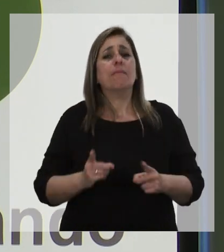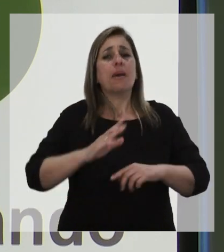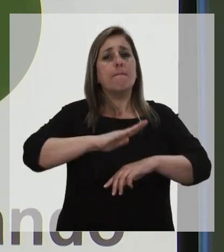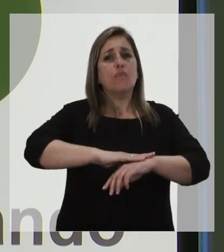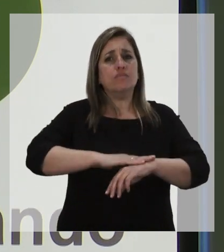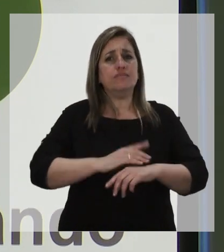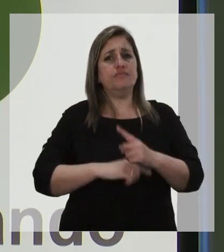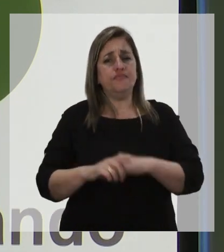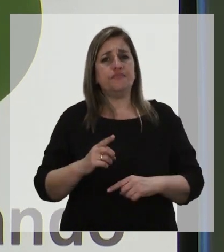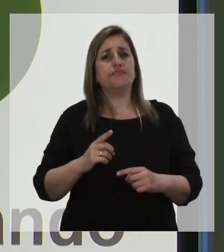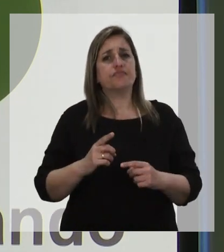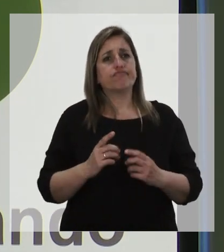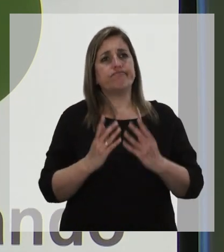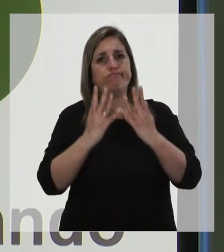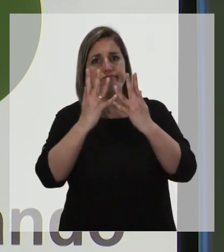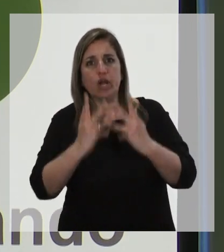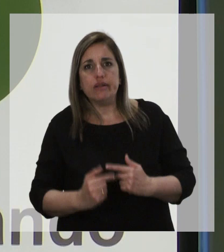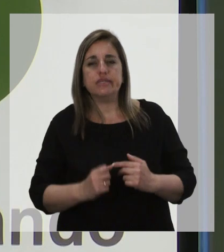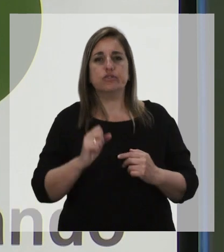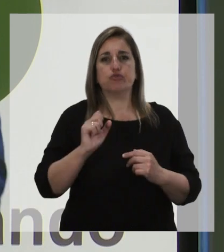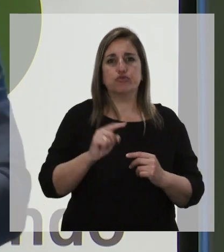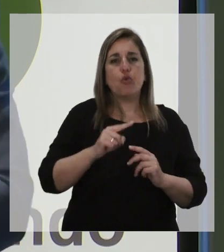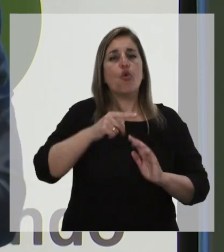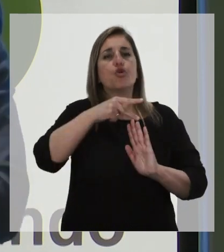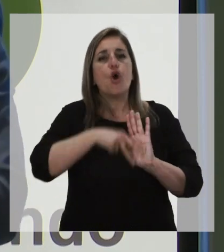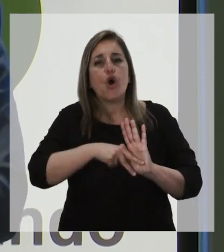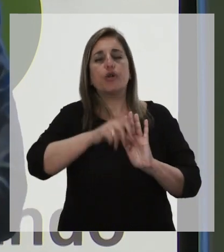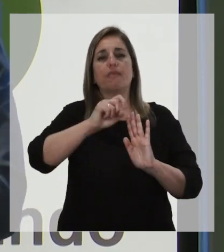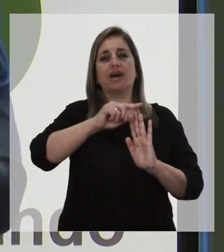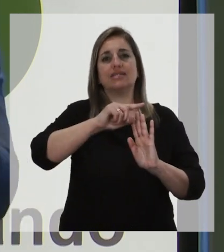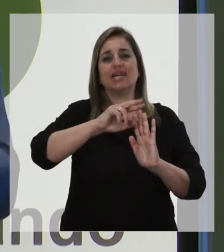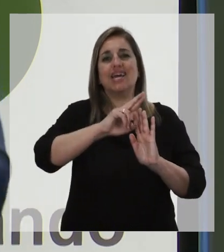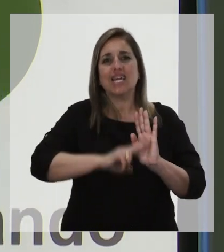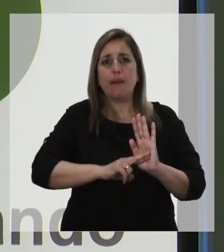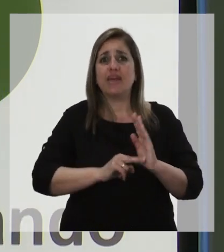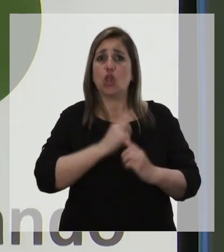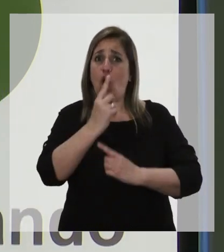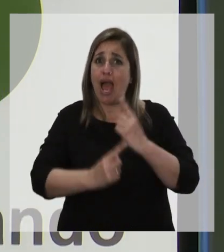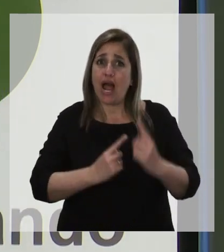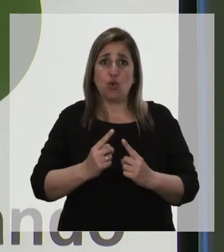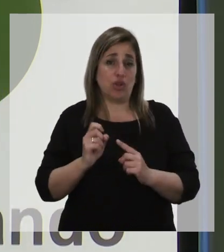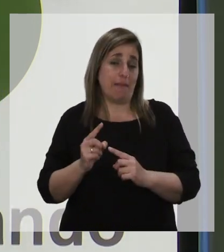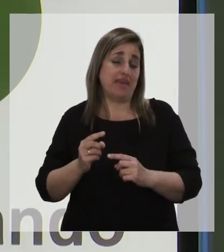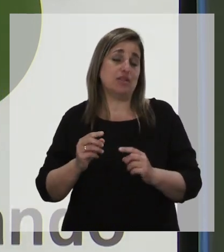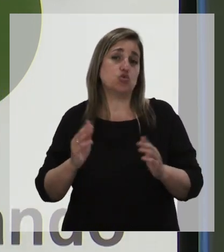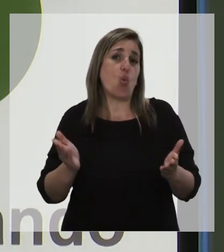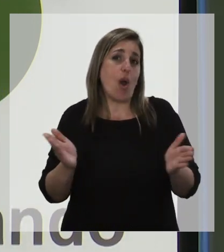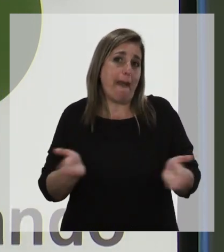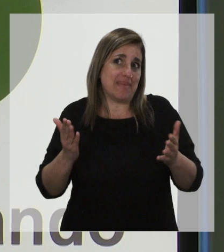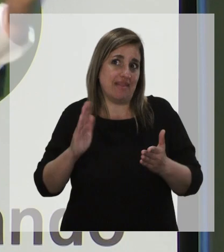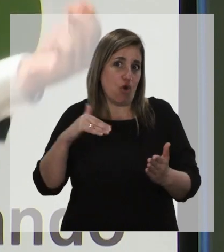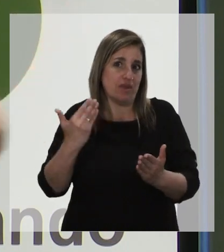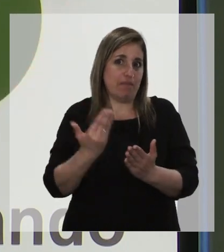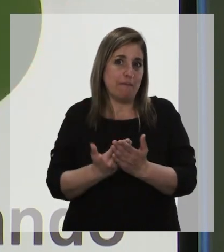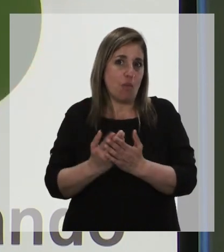ordenanzas, de reglamentos, por ejemplo, algunas tasas que emprendedores gastronómicos